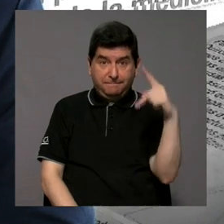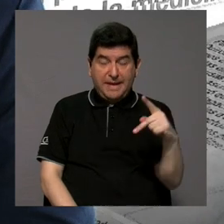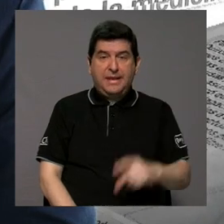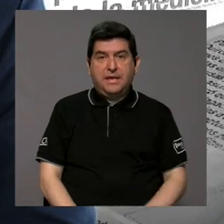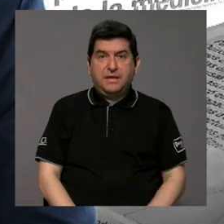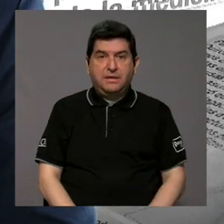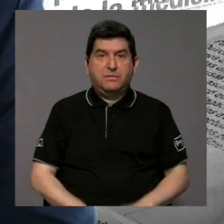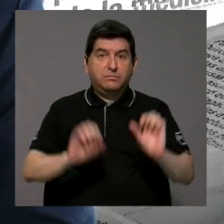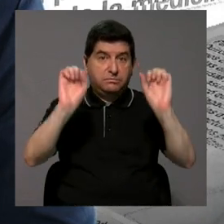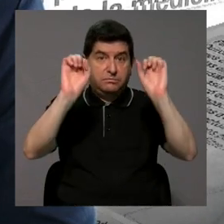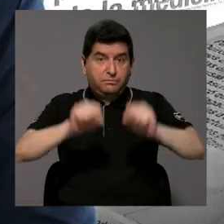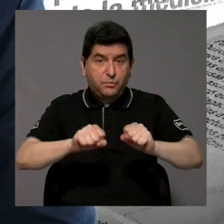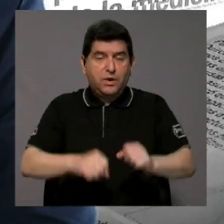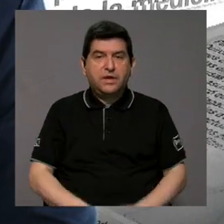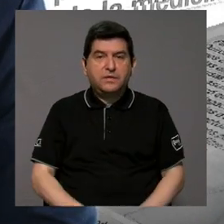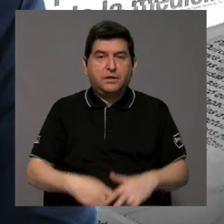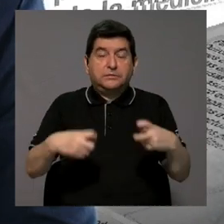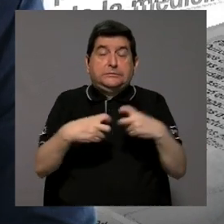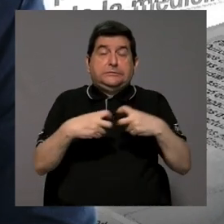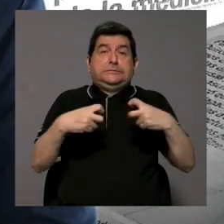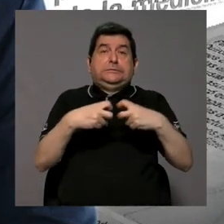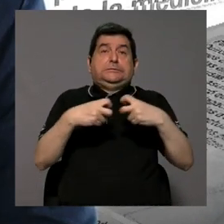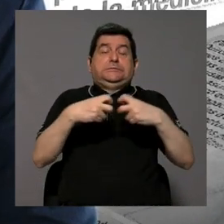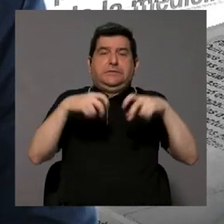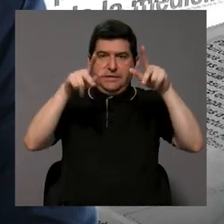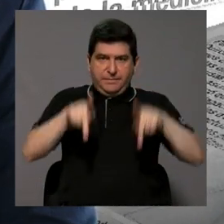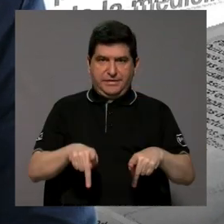una electrocución